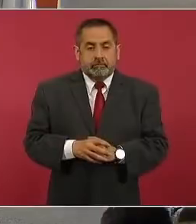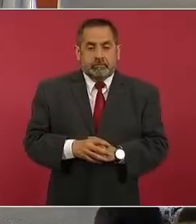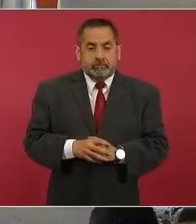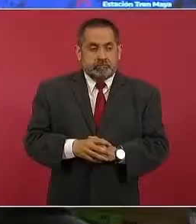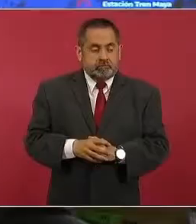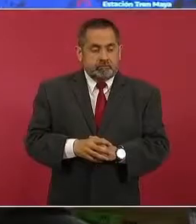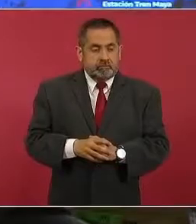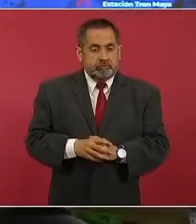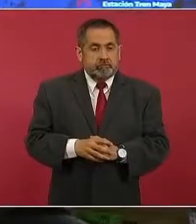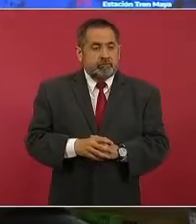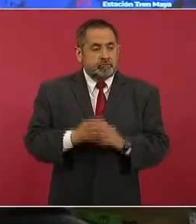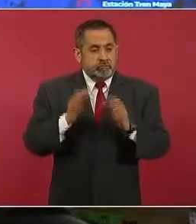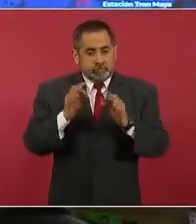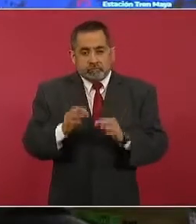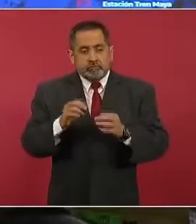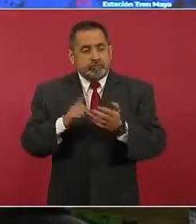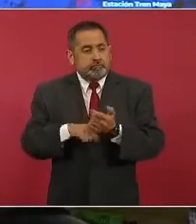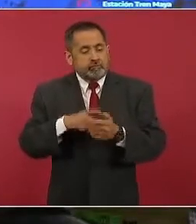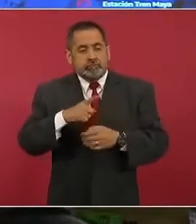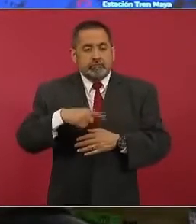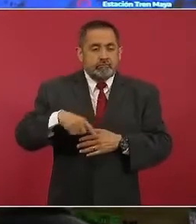auténticamente se preocupan ¿no?